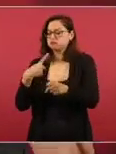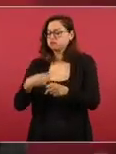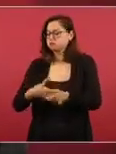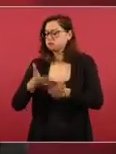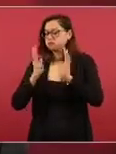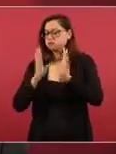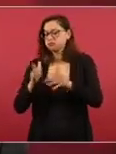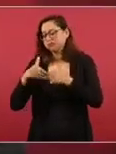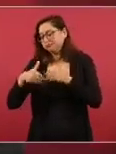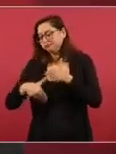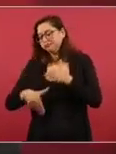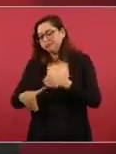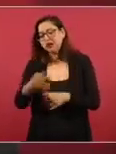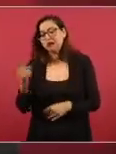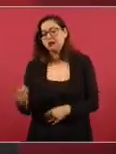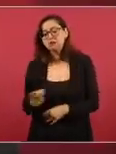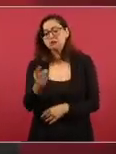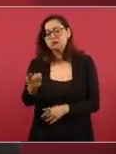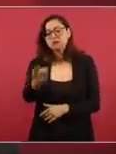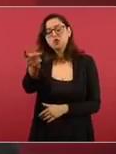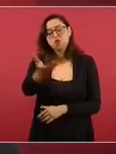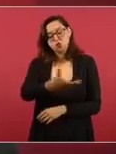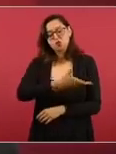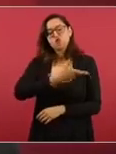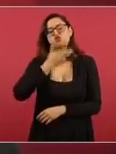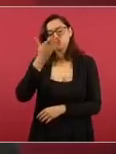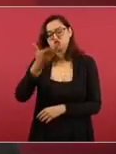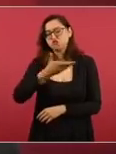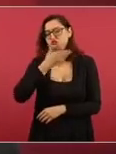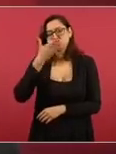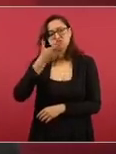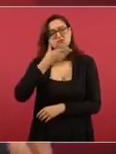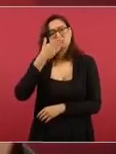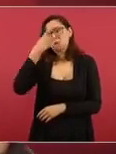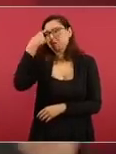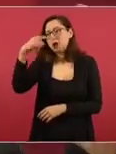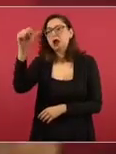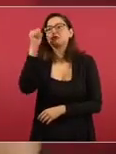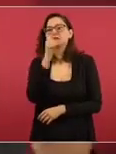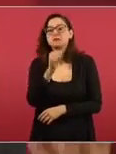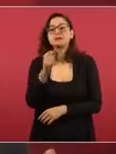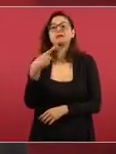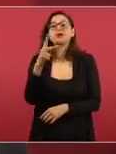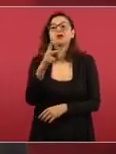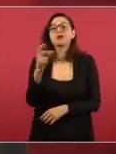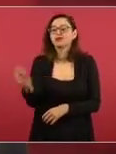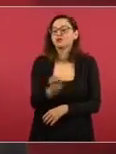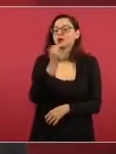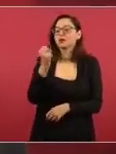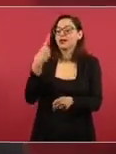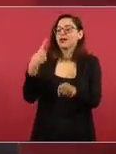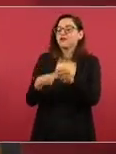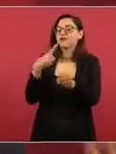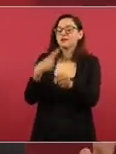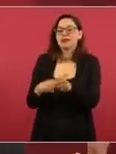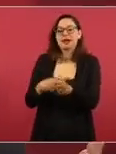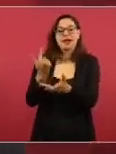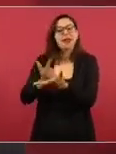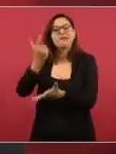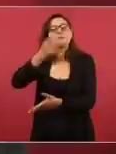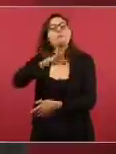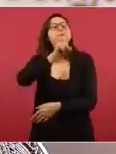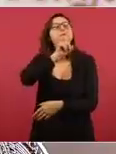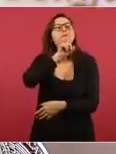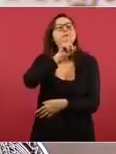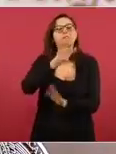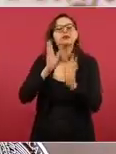con poca capacidad de causar un daño de consideración y mayor transmisibilidad. Eso es lo que estamos viendo